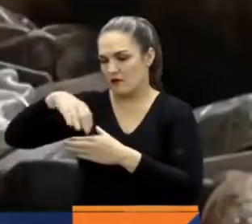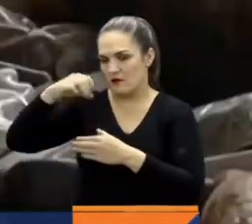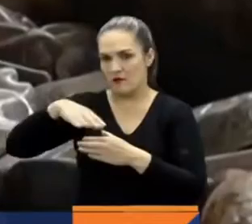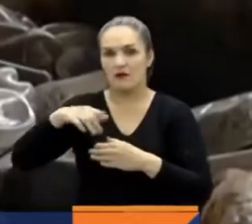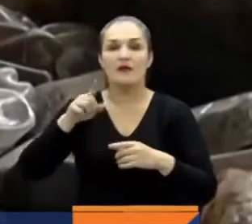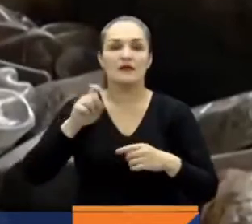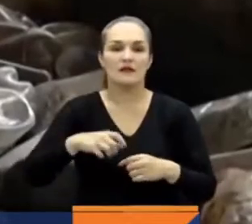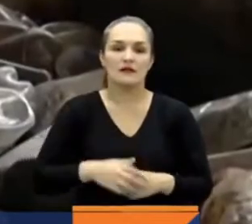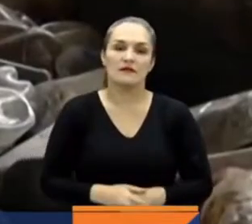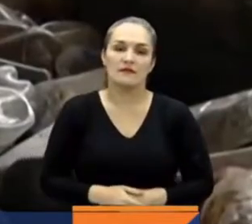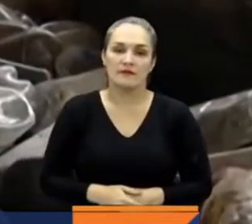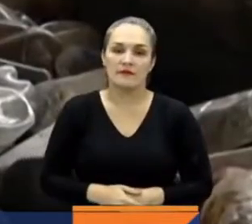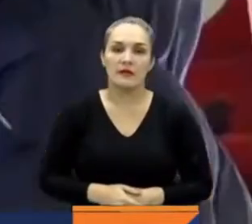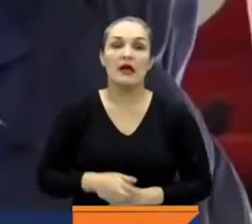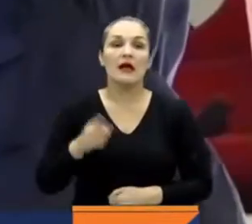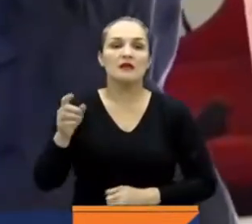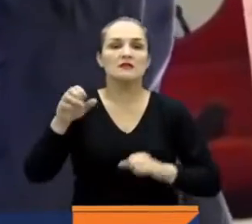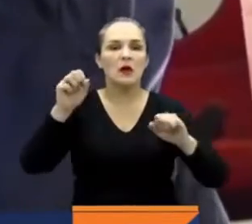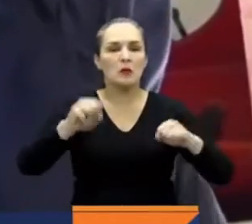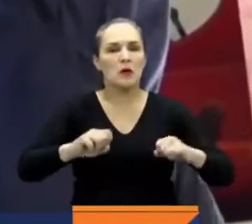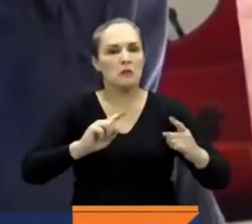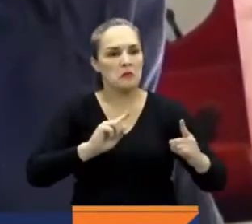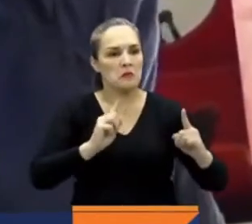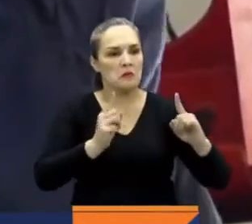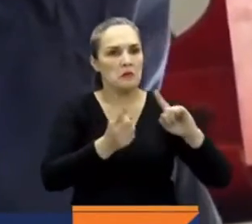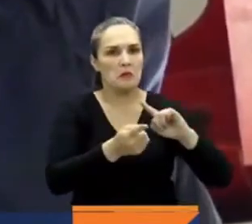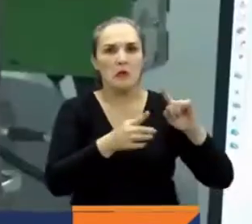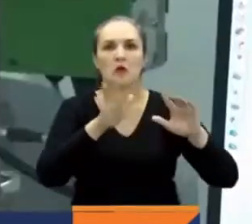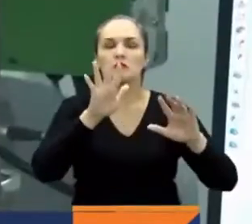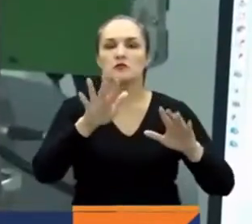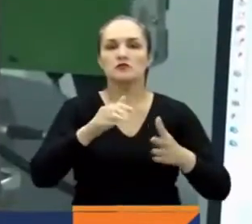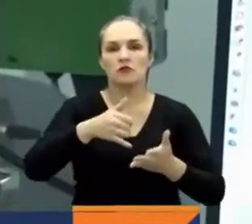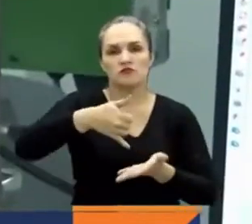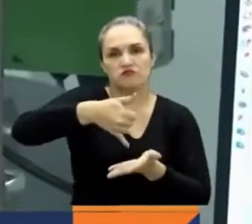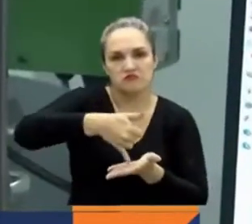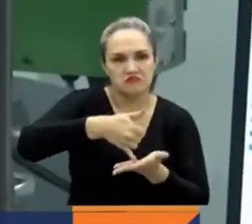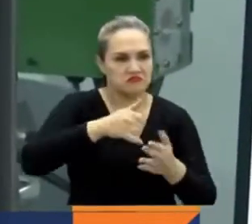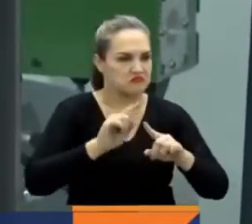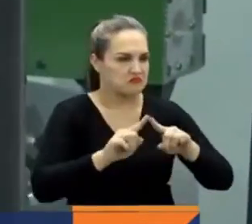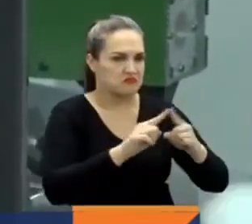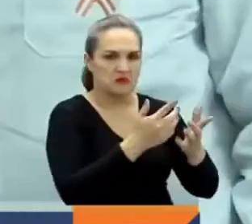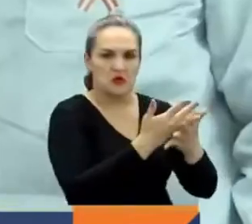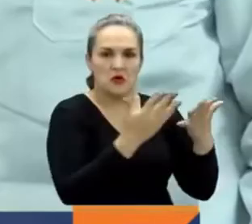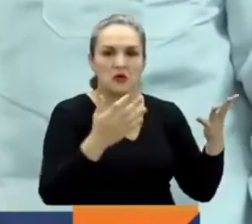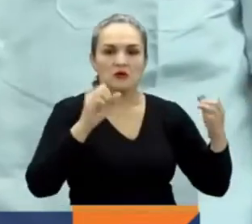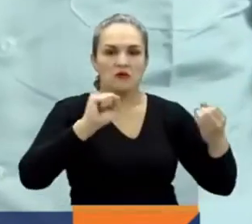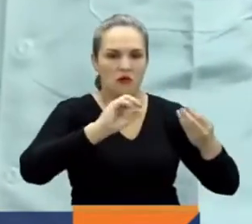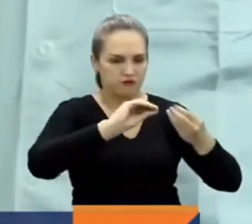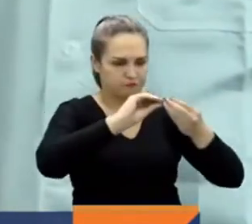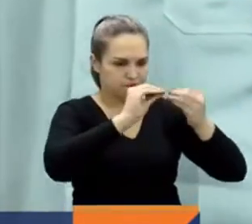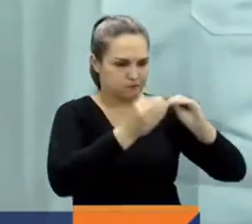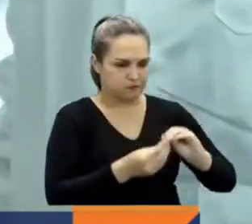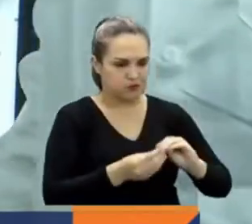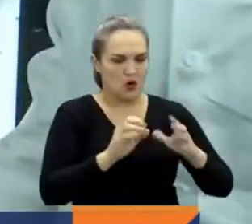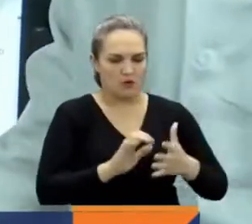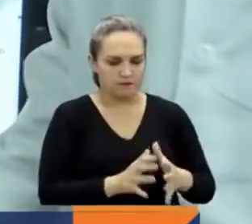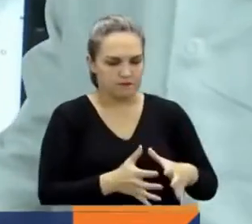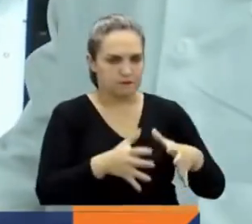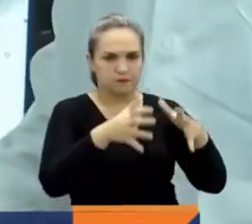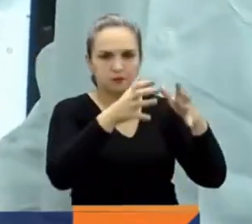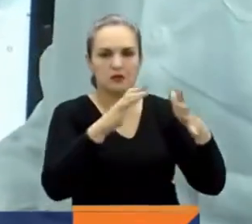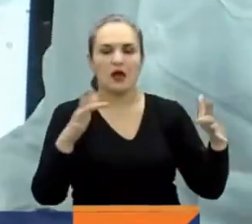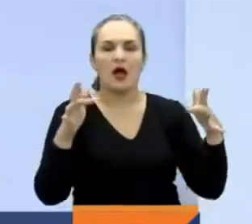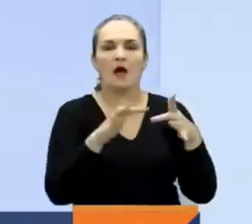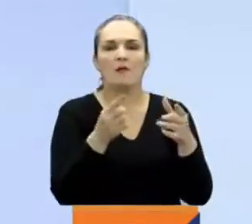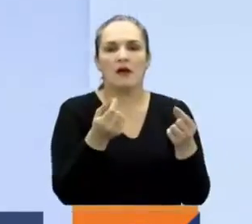la fuente. Volver cada residuo o moneda corriente, ya sea vía compostaje o con modelado e impresión 4D, es el abre bocas que viene ligado a la